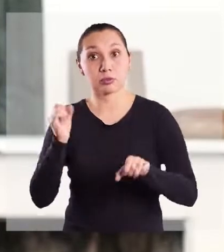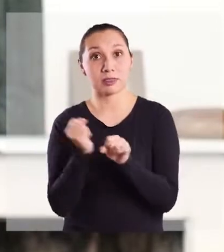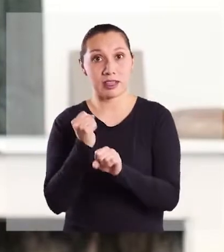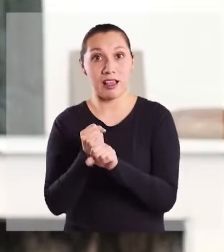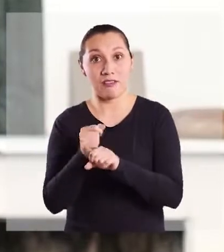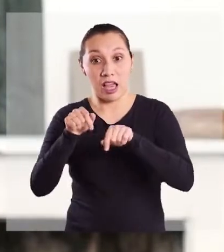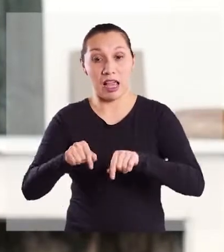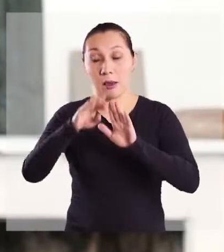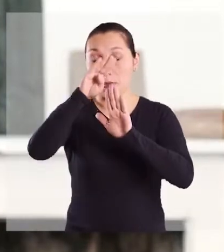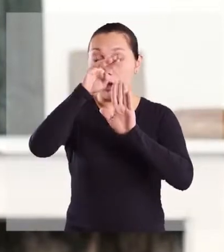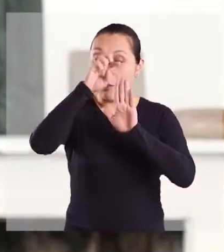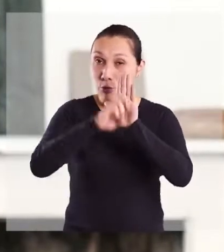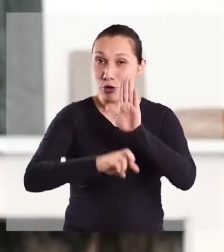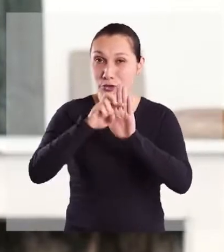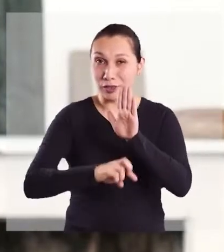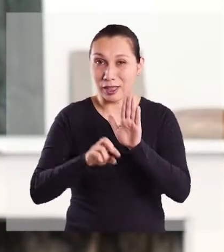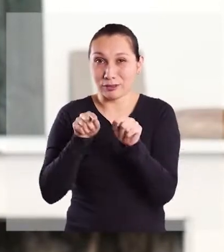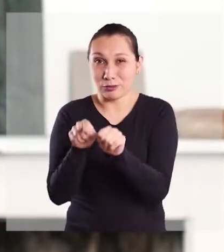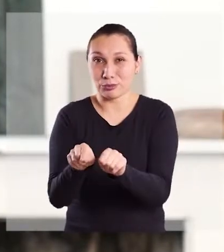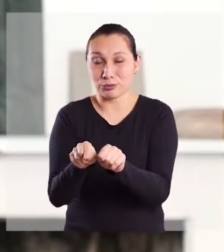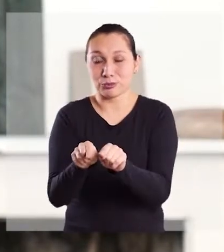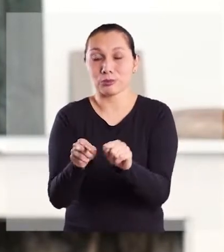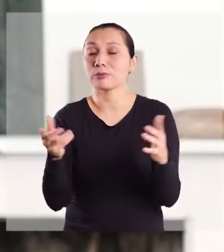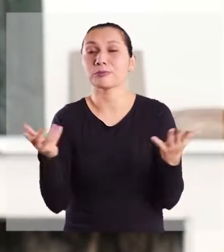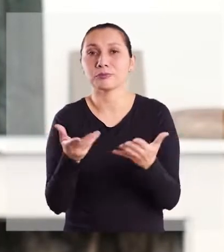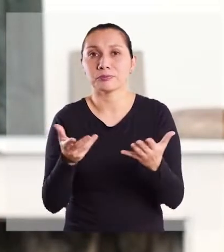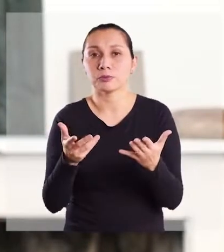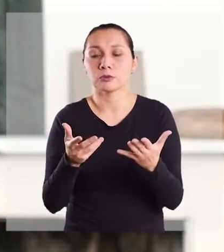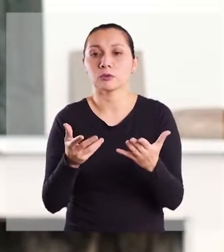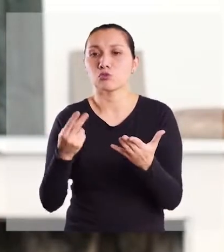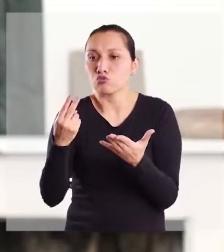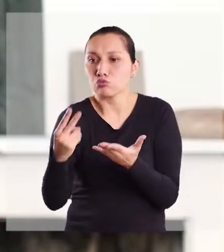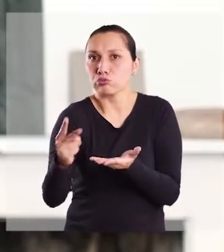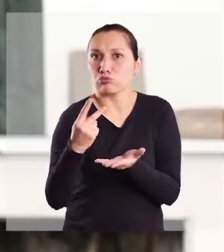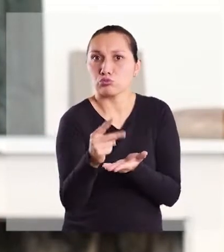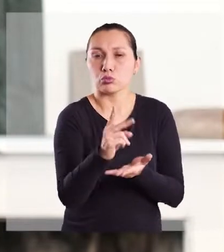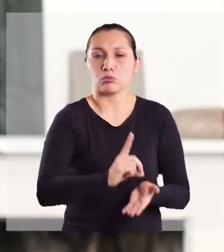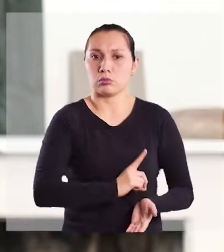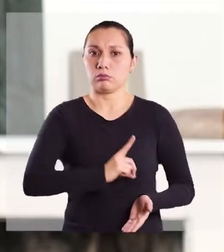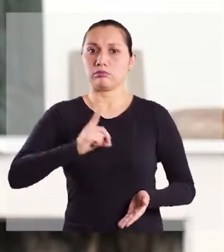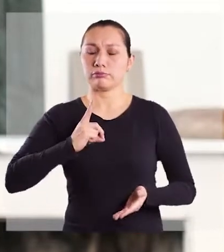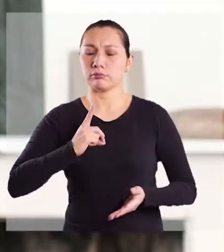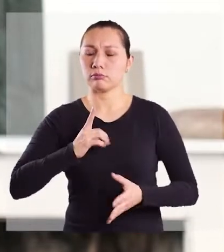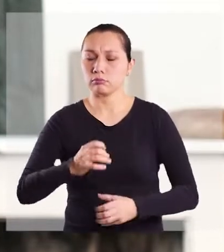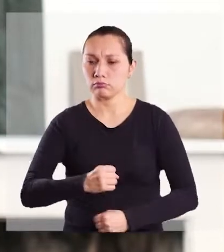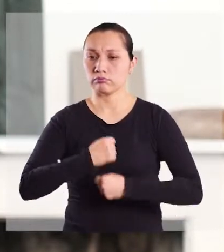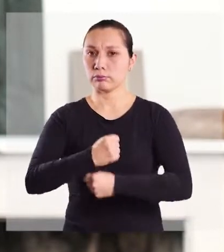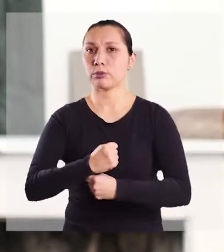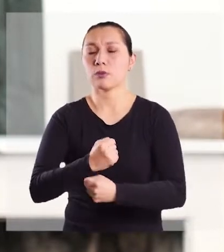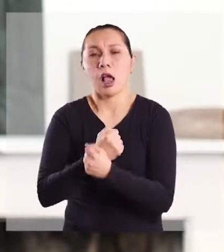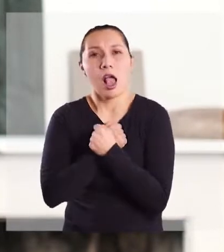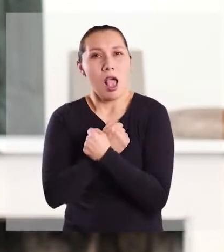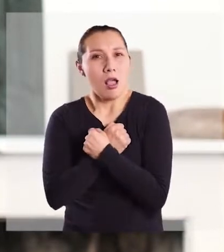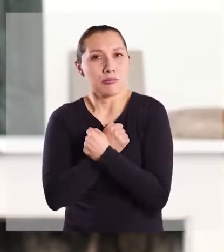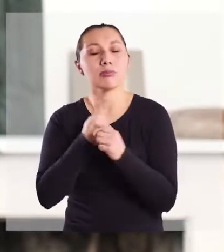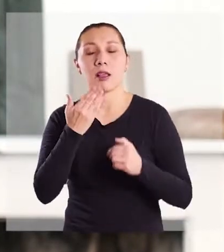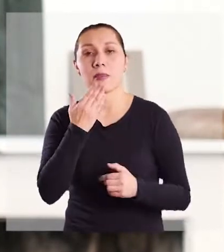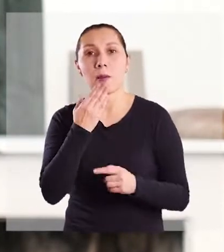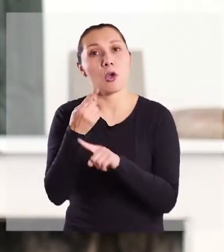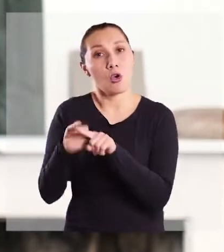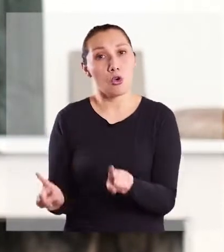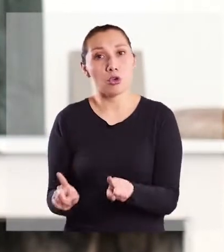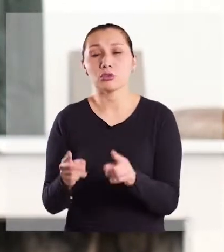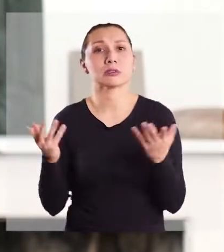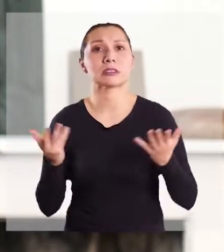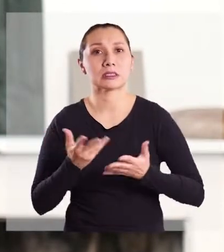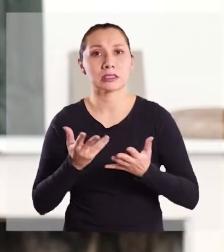este trabajo, en este proyecto, en su dignidad, en su autoestima. lo